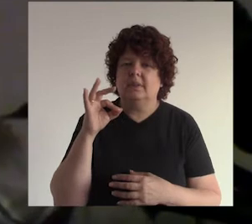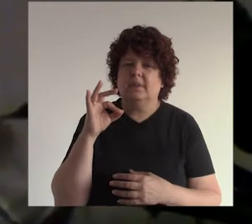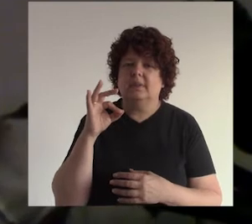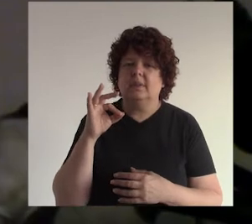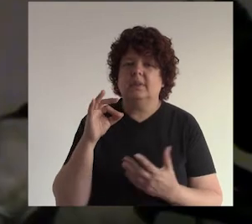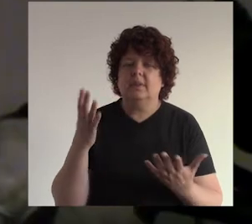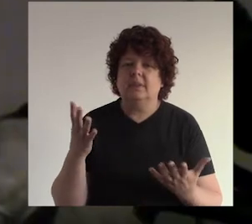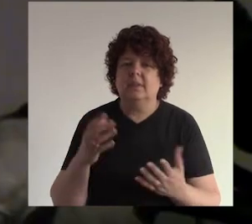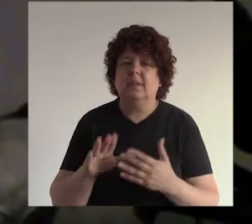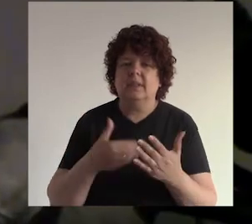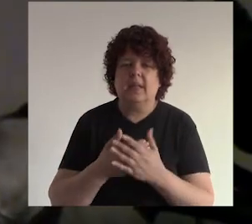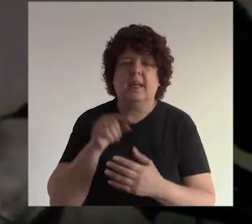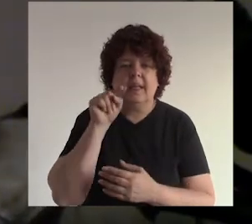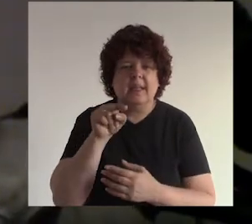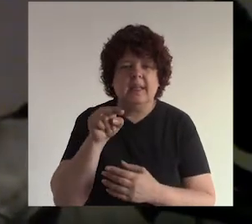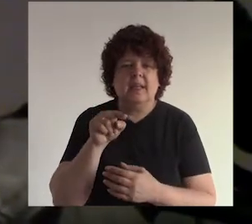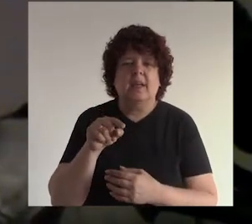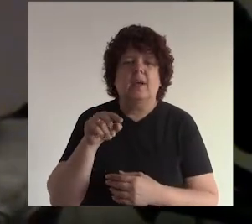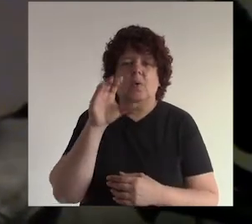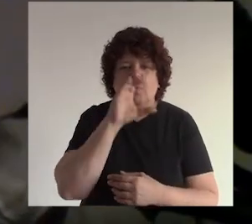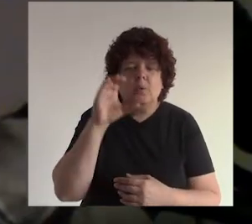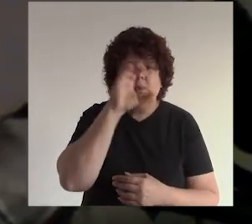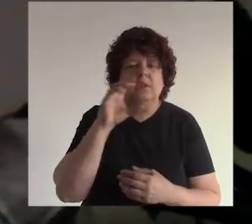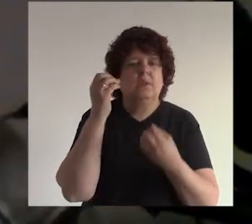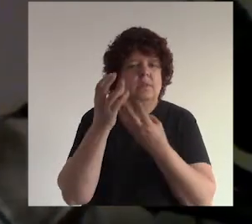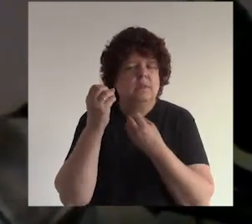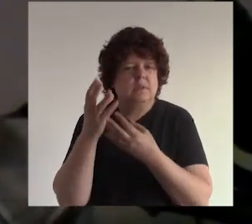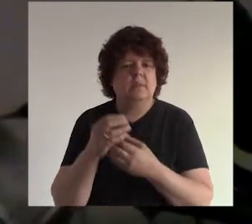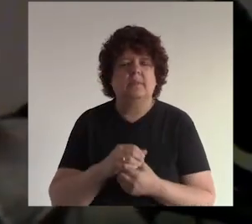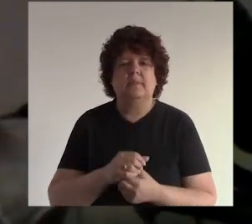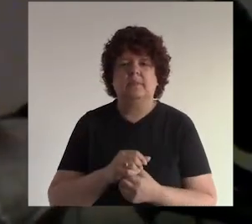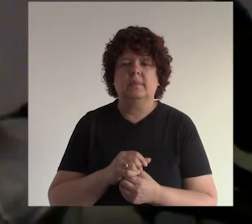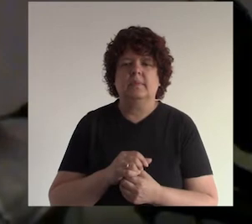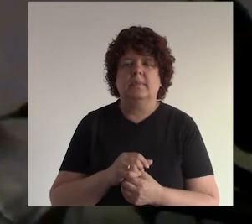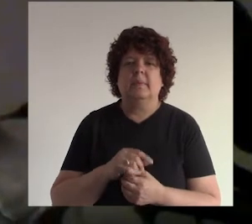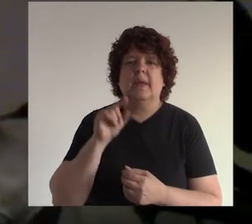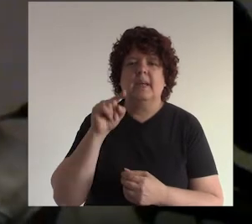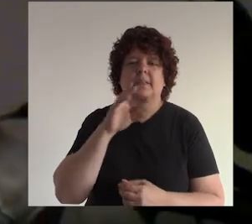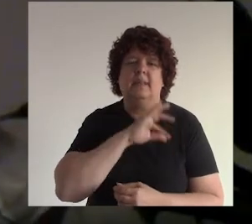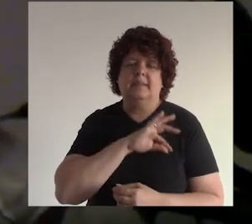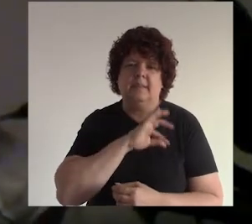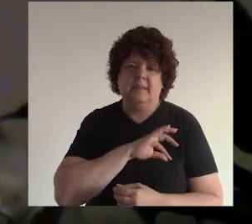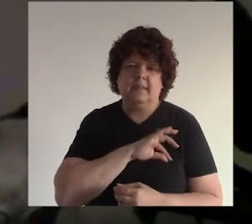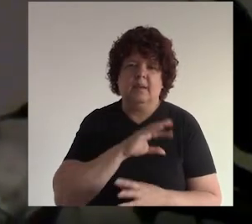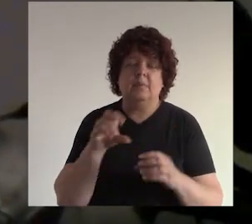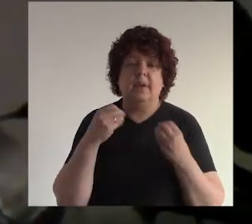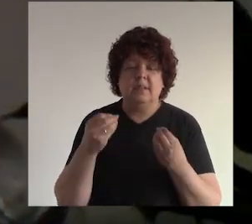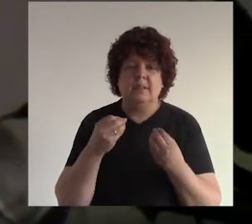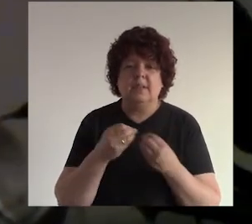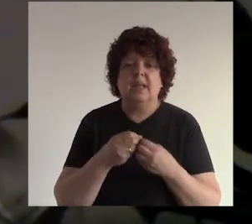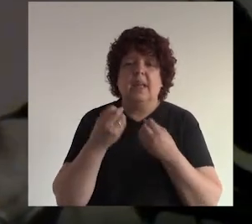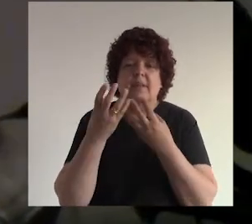encuentre obviamente ¿no? entonces llegue a ella a través de una búsqueda de información esa es la ventaja por eso el